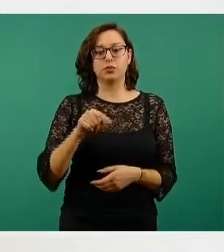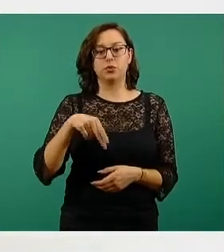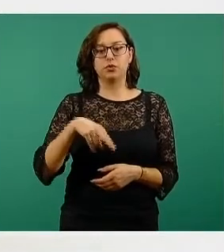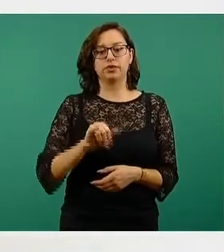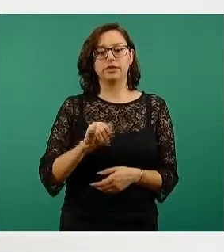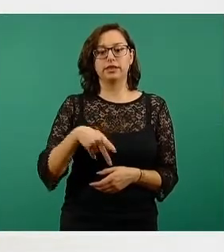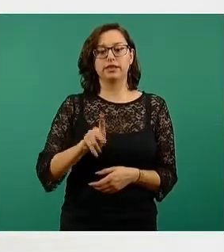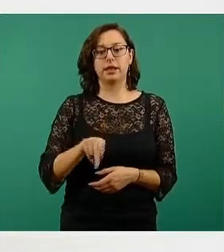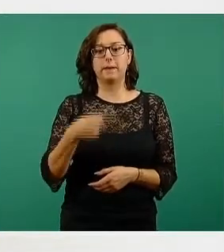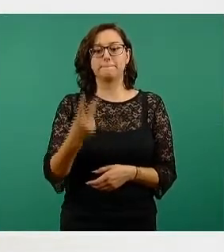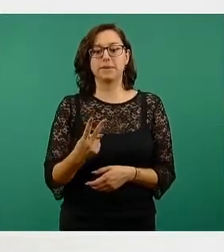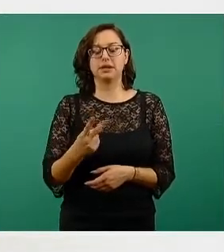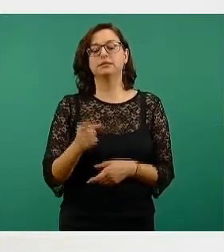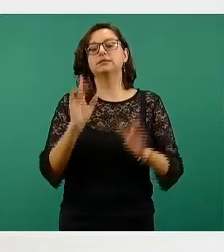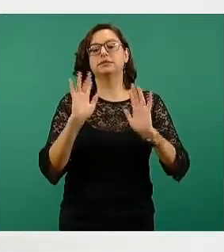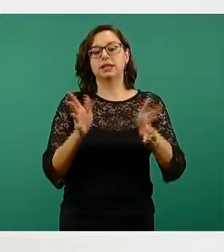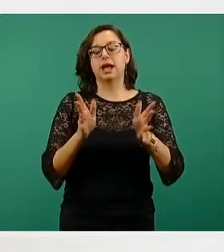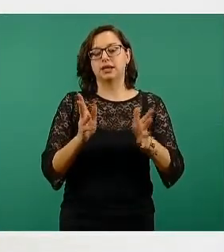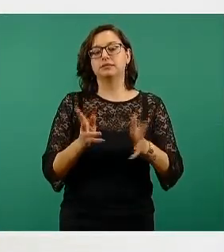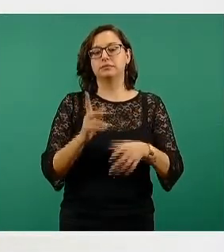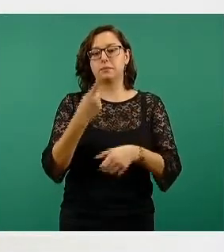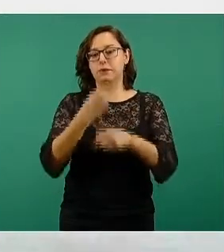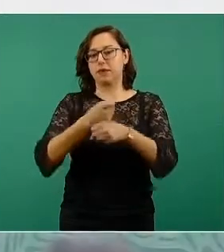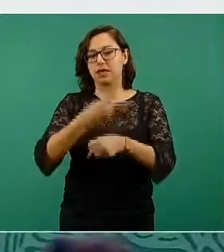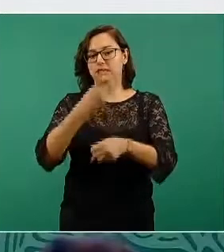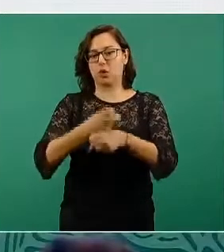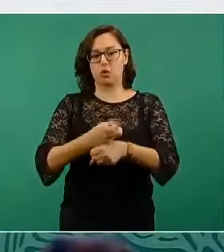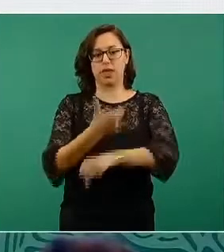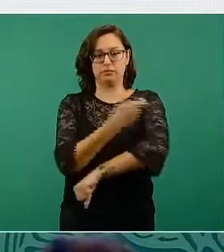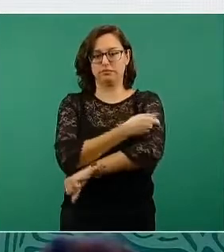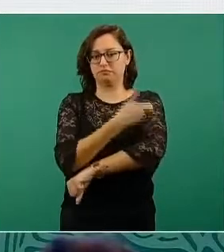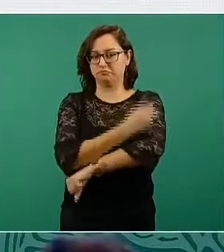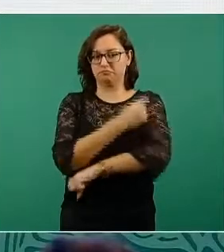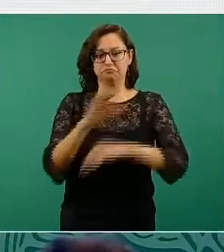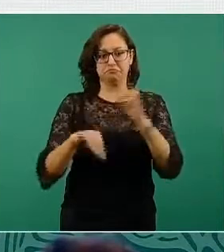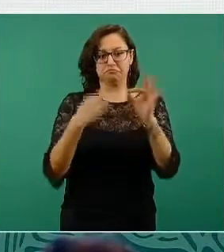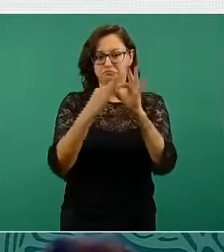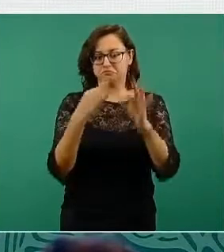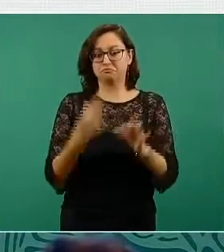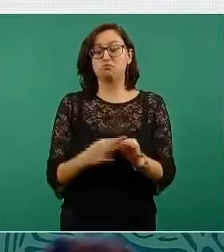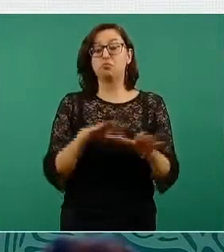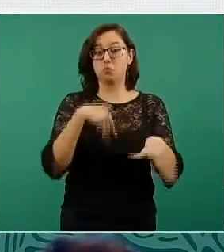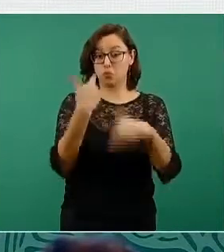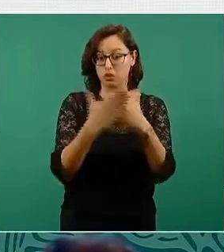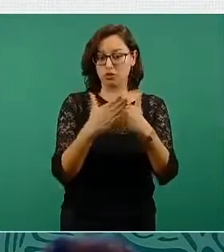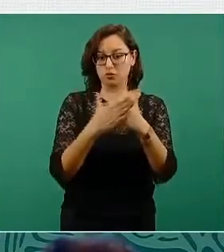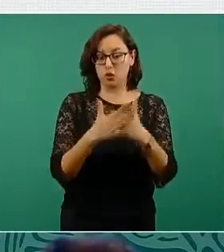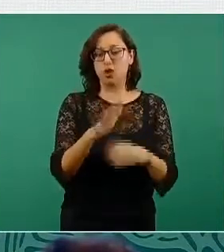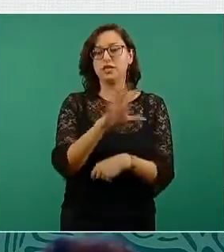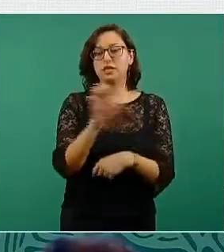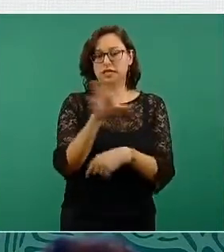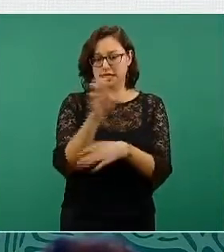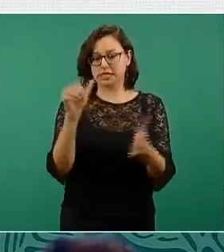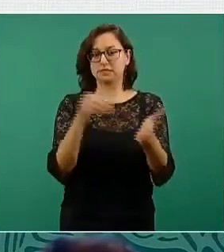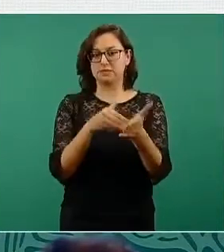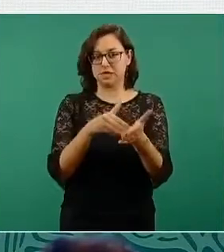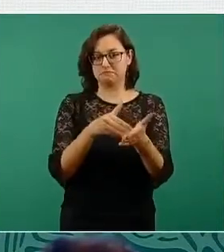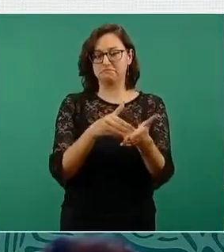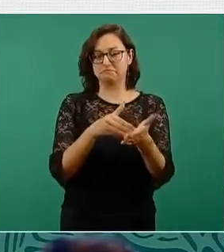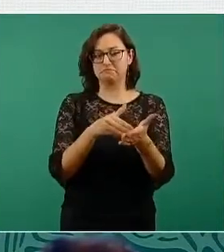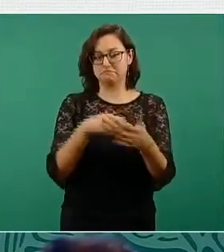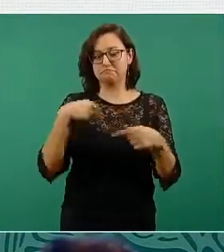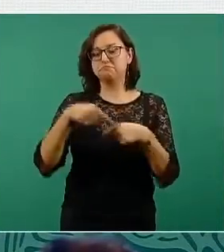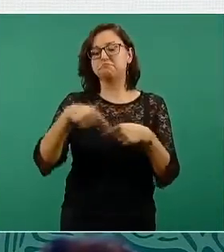han sido aplicadas. Y estamos en espera ya del nuevo embarque, que será de 500 mil dosis antes de que